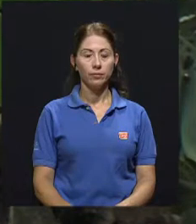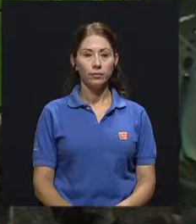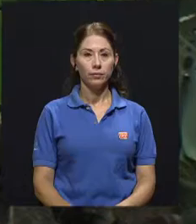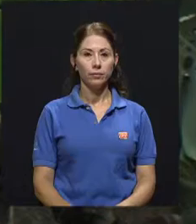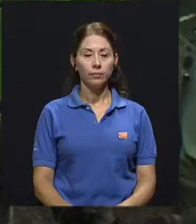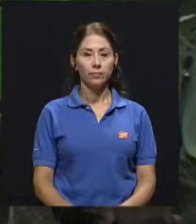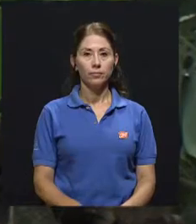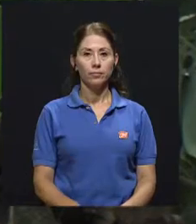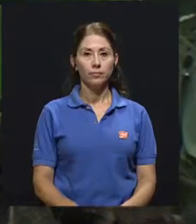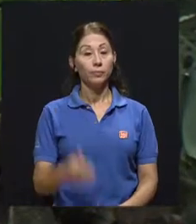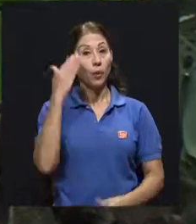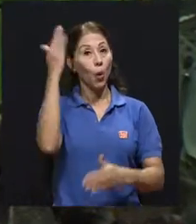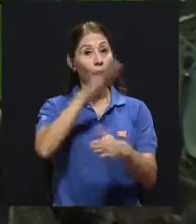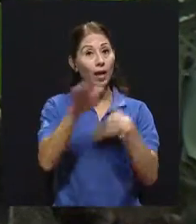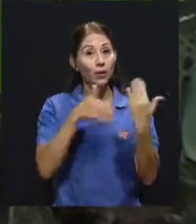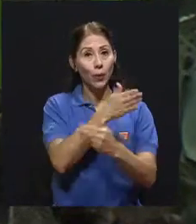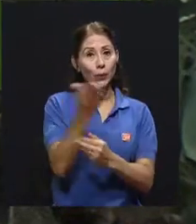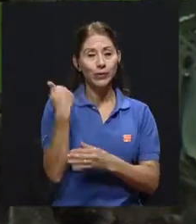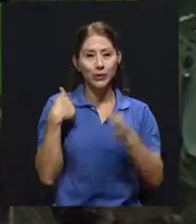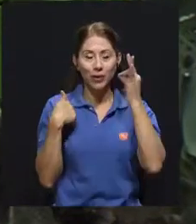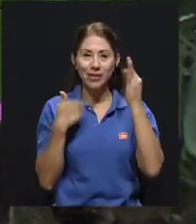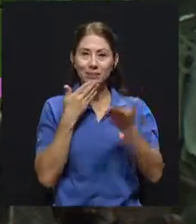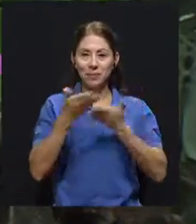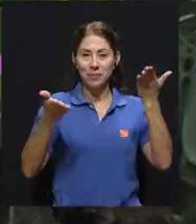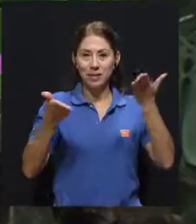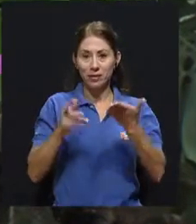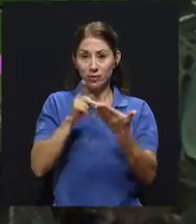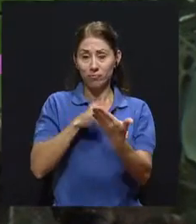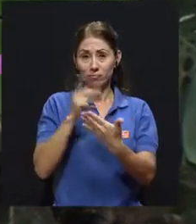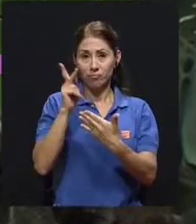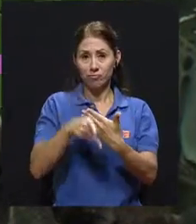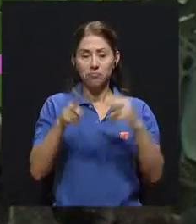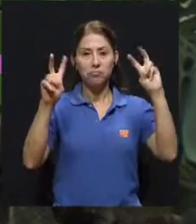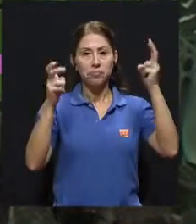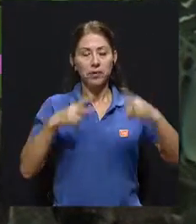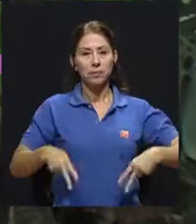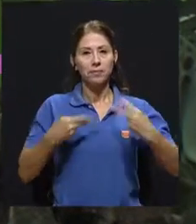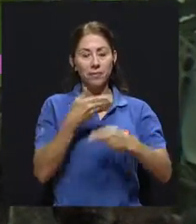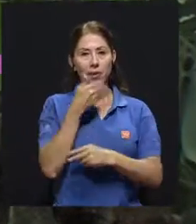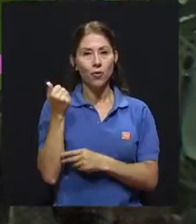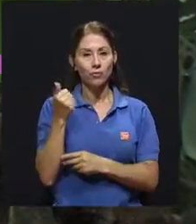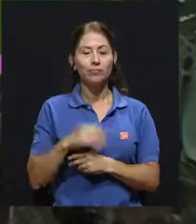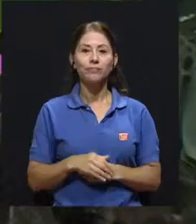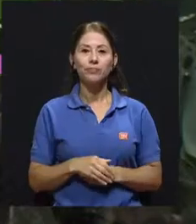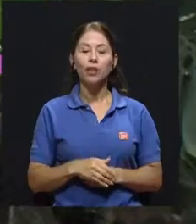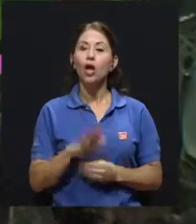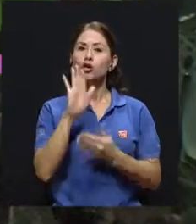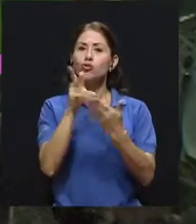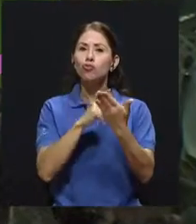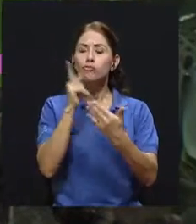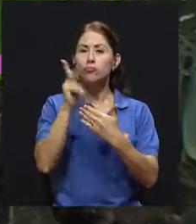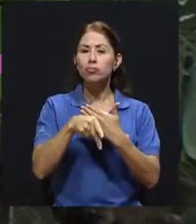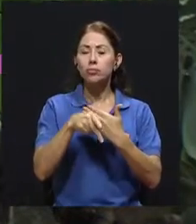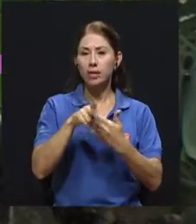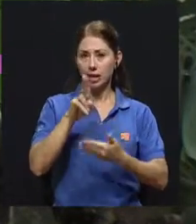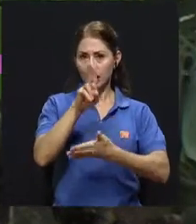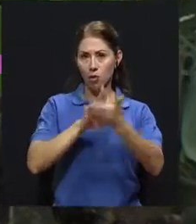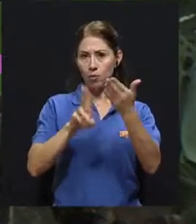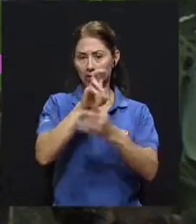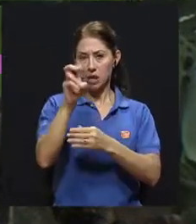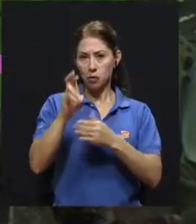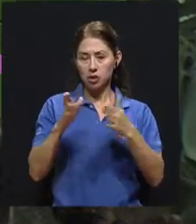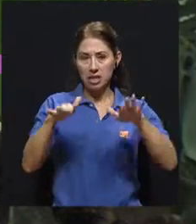Hola a todos y todas. Bienvenidos a un programa más de Vivir Mejor, su telerevista de la Universidad de Costa Rica.